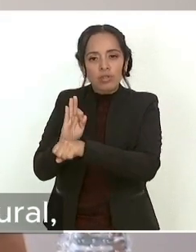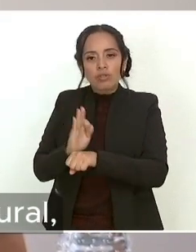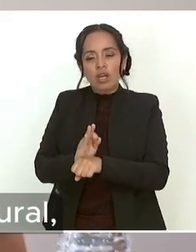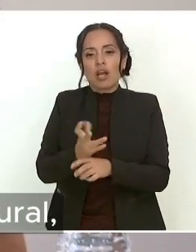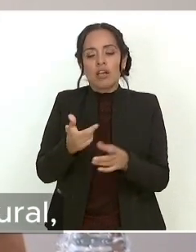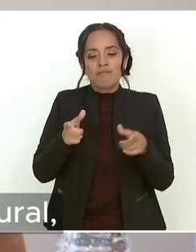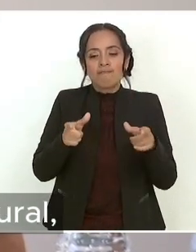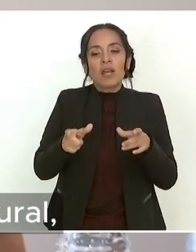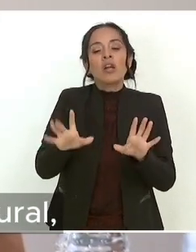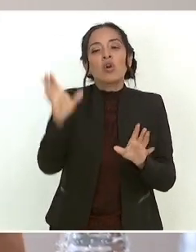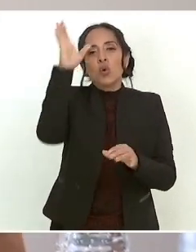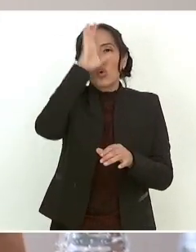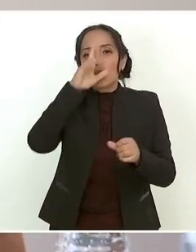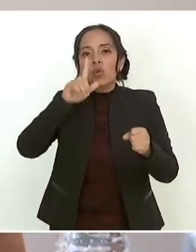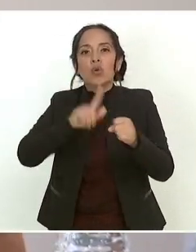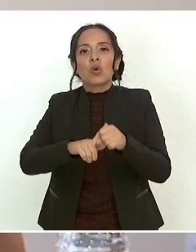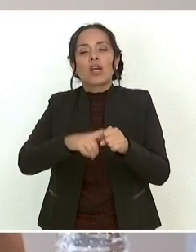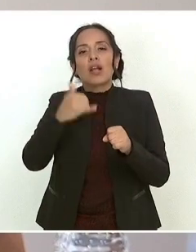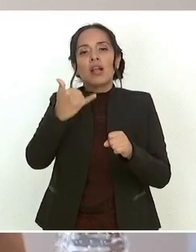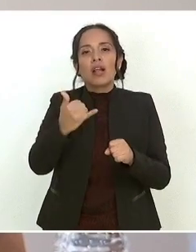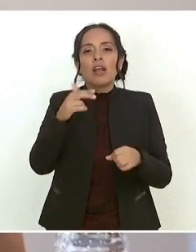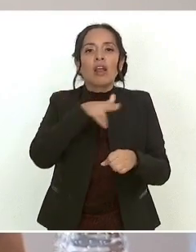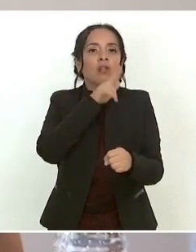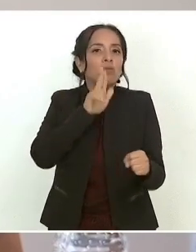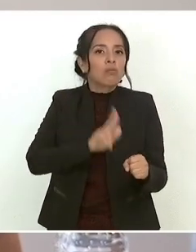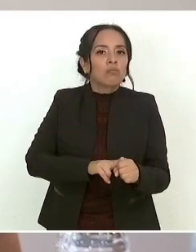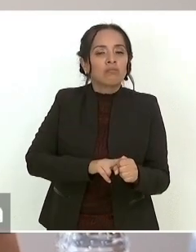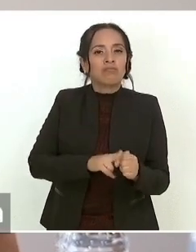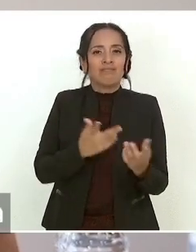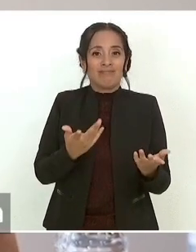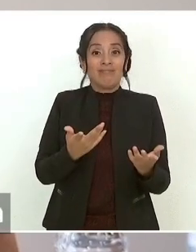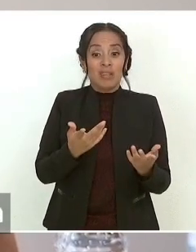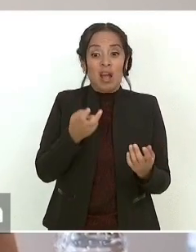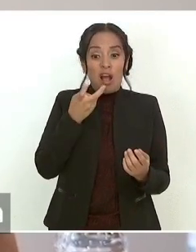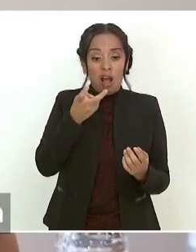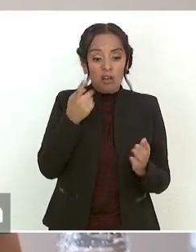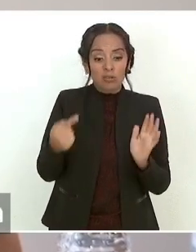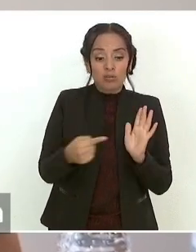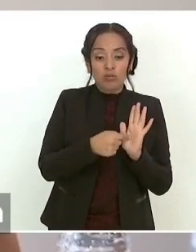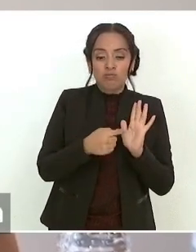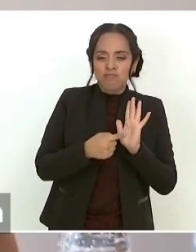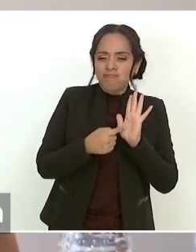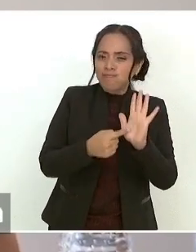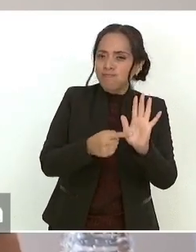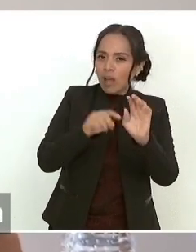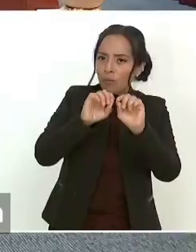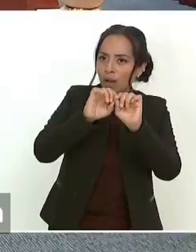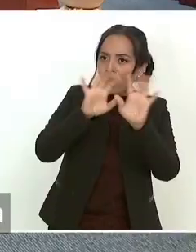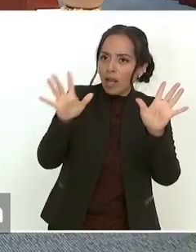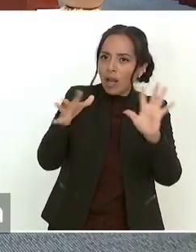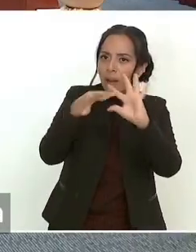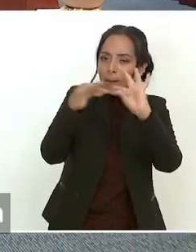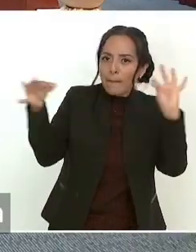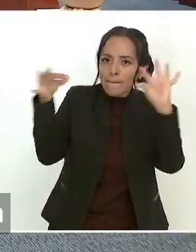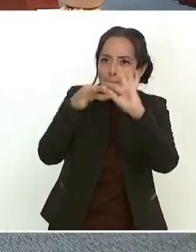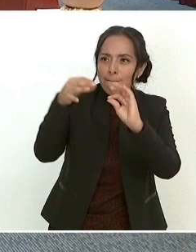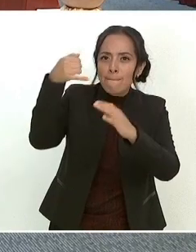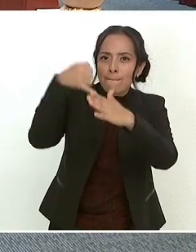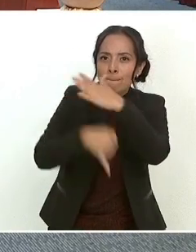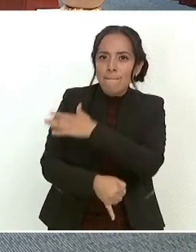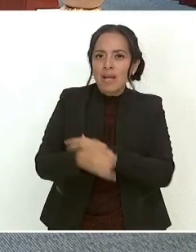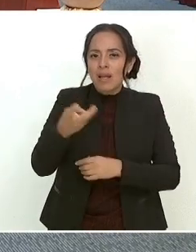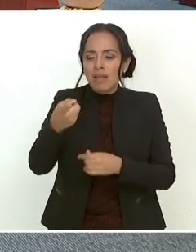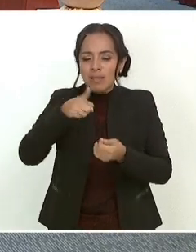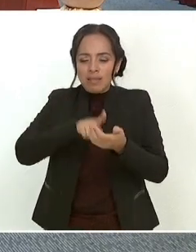cultural y natural, sino que enuncia de manera muy clara y muy específica